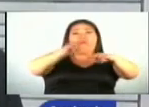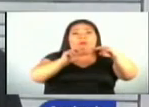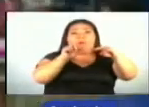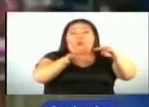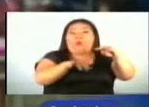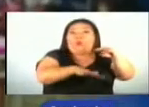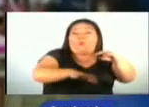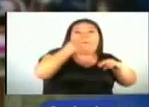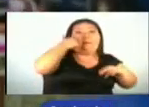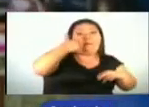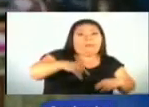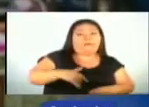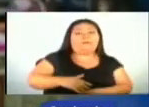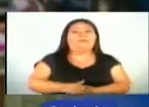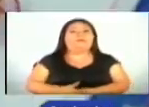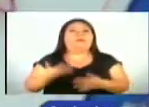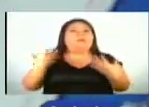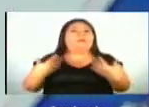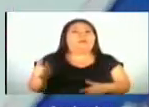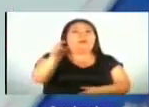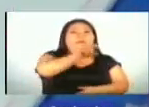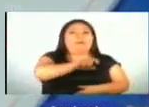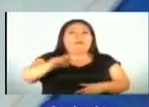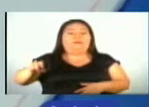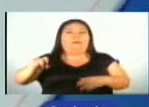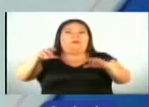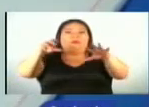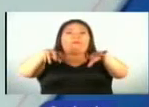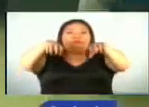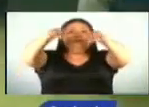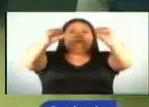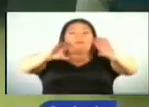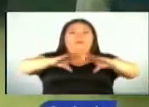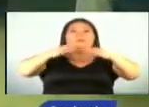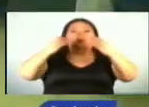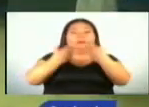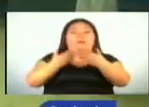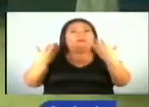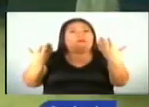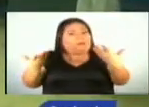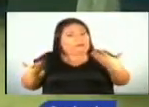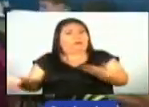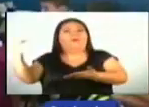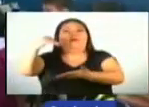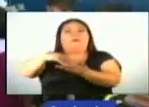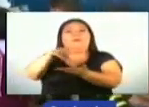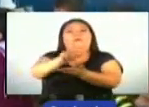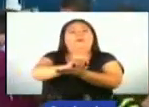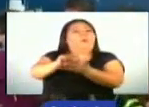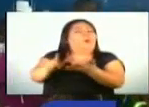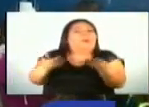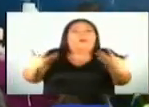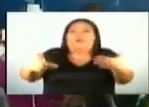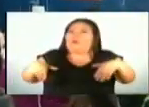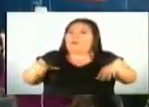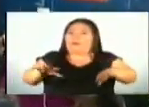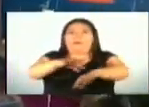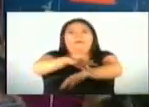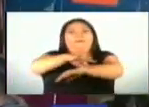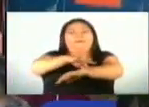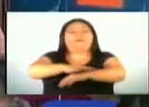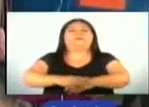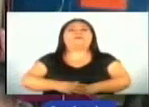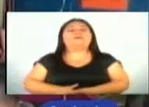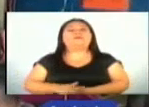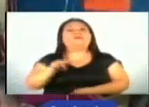vulnerable. Luego de una semana de clases suspendidas por lluvias, los centros educativos han retomado las clases 100% presenciales,